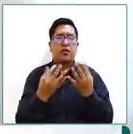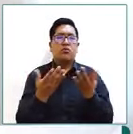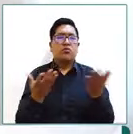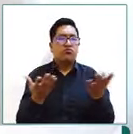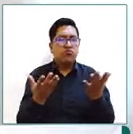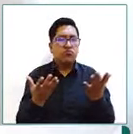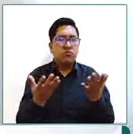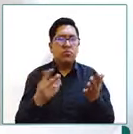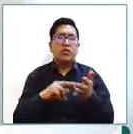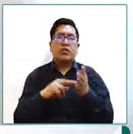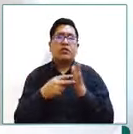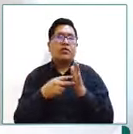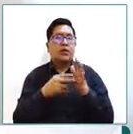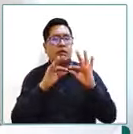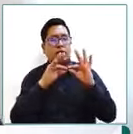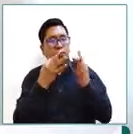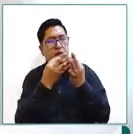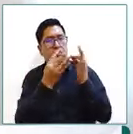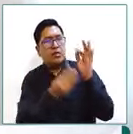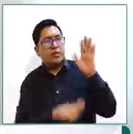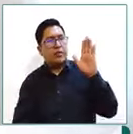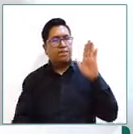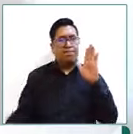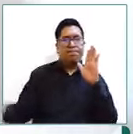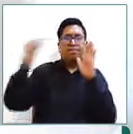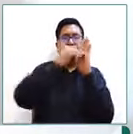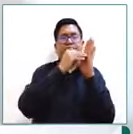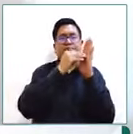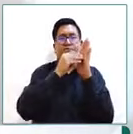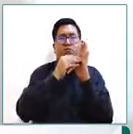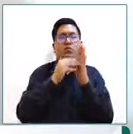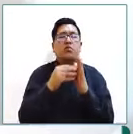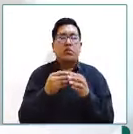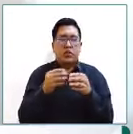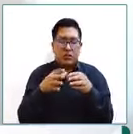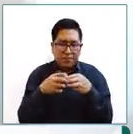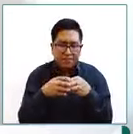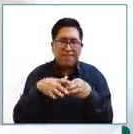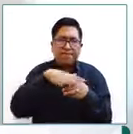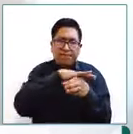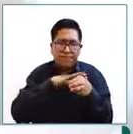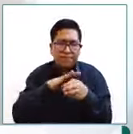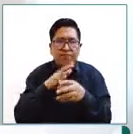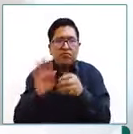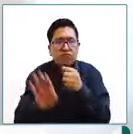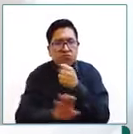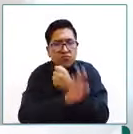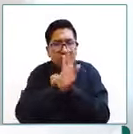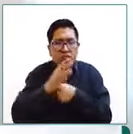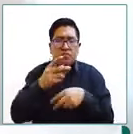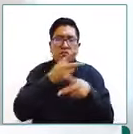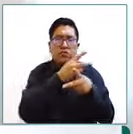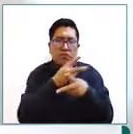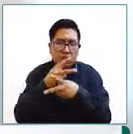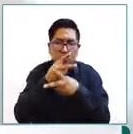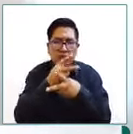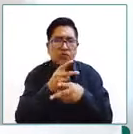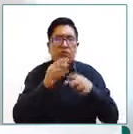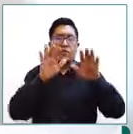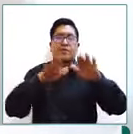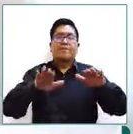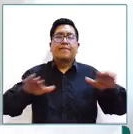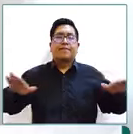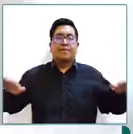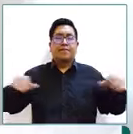ubica en el ideario constitucional como el primer espacio de protección y cuidado de las